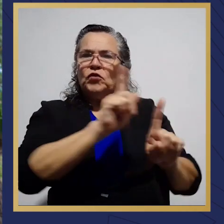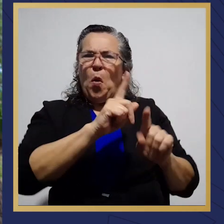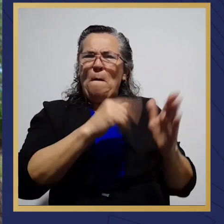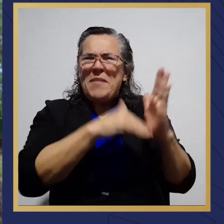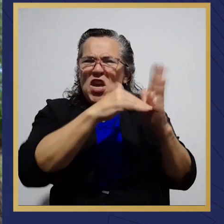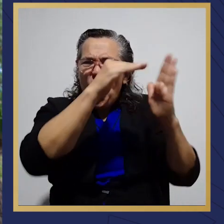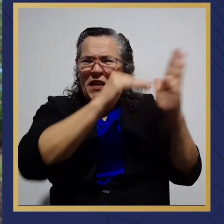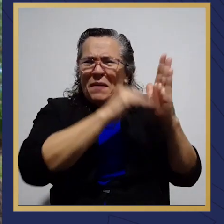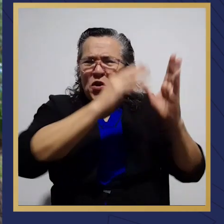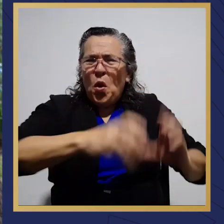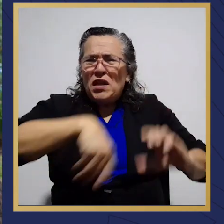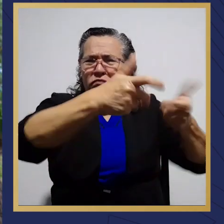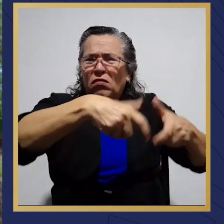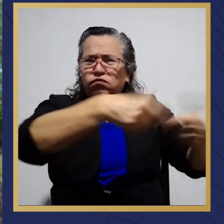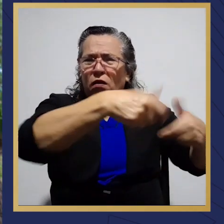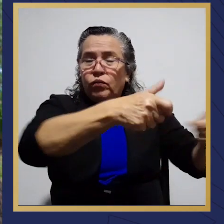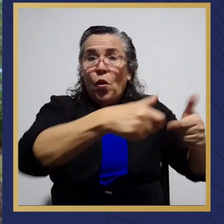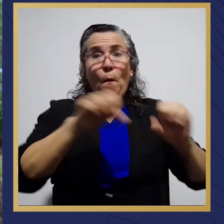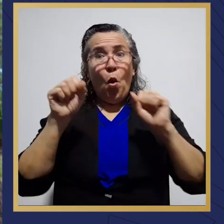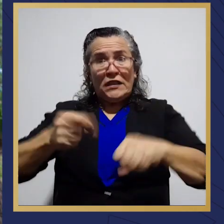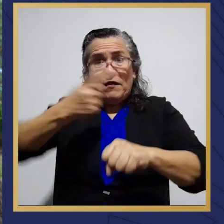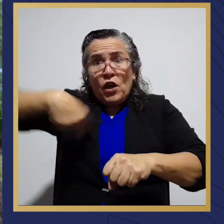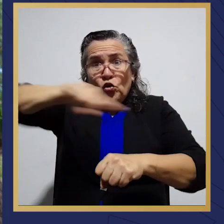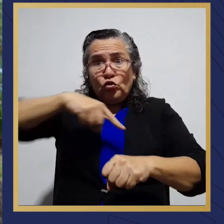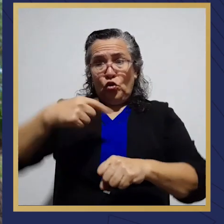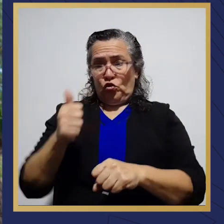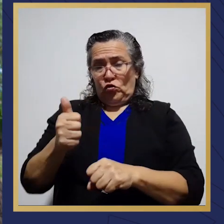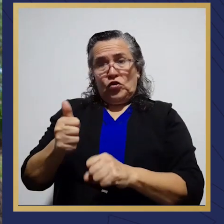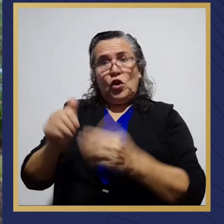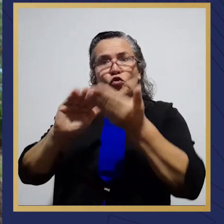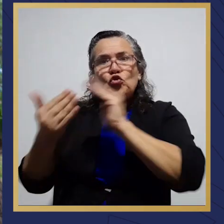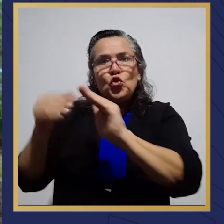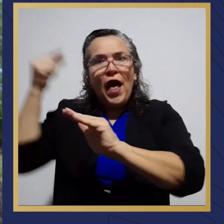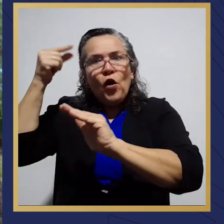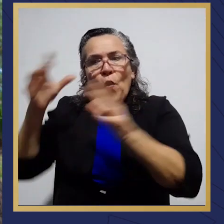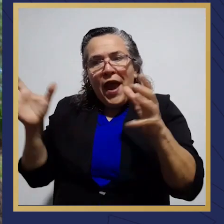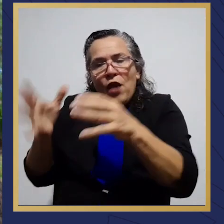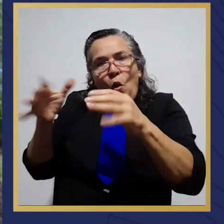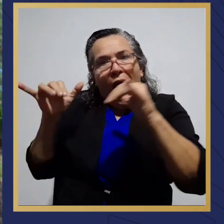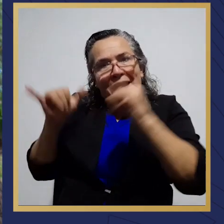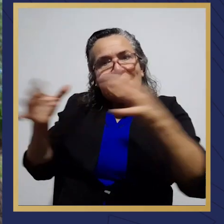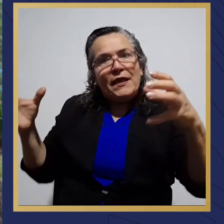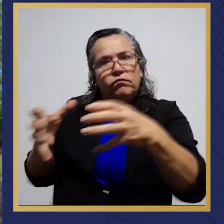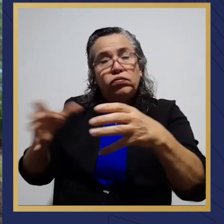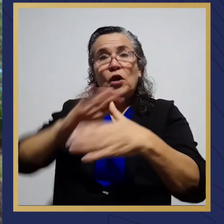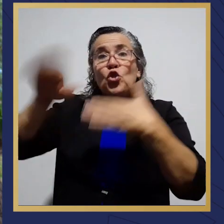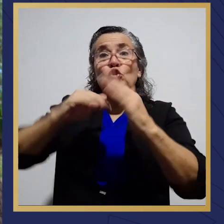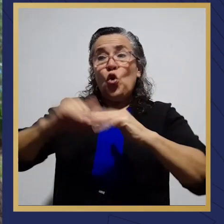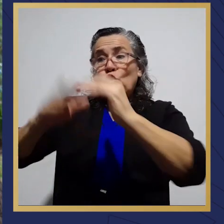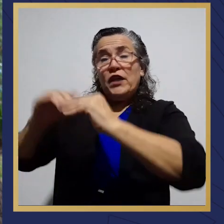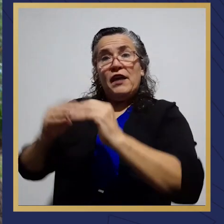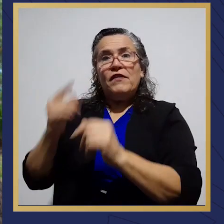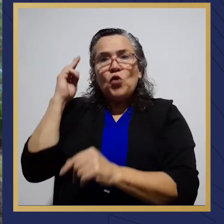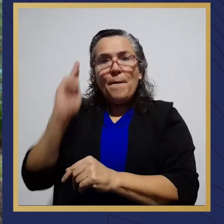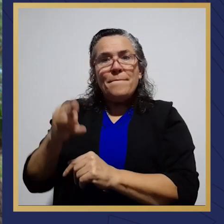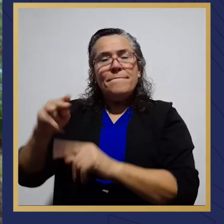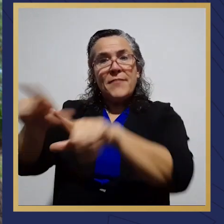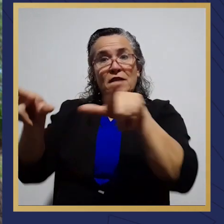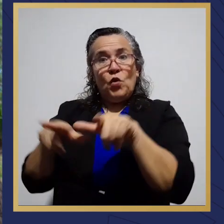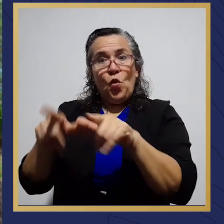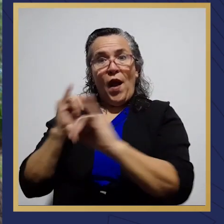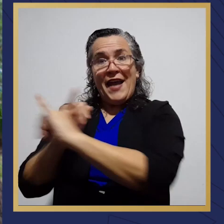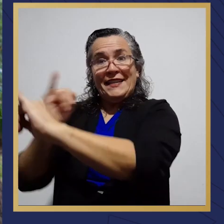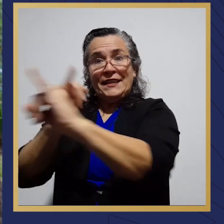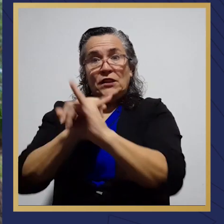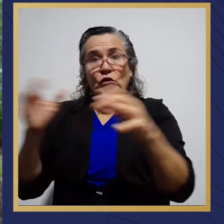alquileres multimillonarios, teniendo la posibilidad de hacer una ciudad-gobierno donde todos los edificios estén en un solo